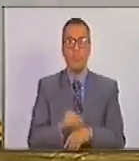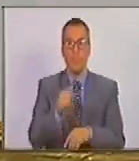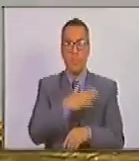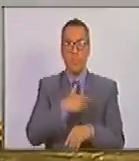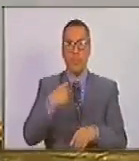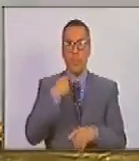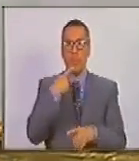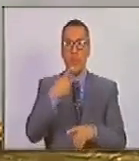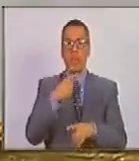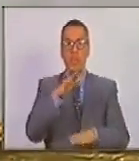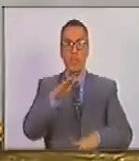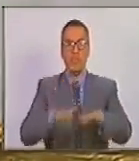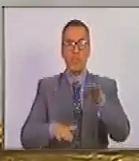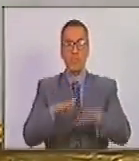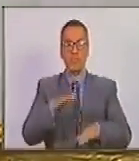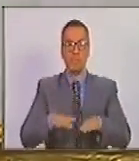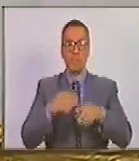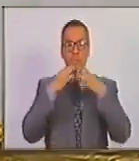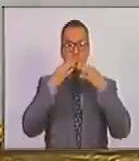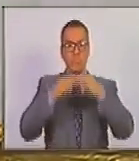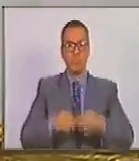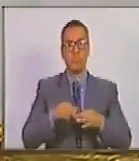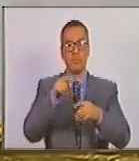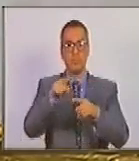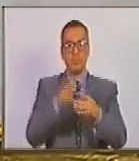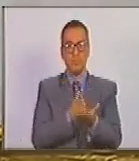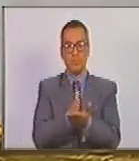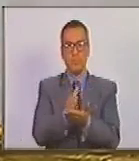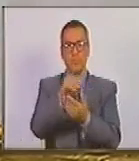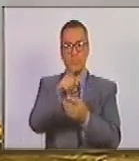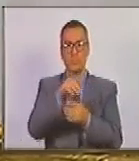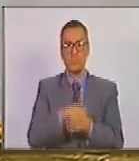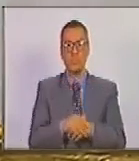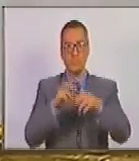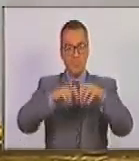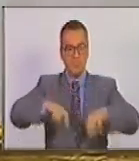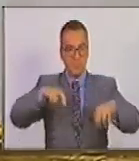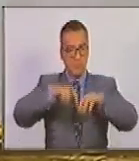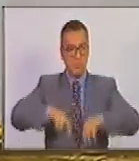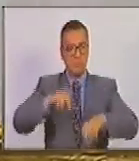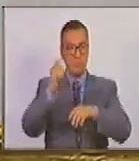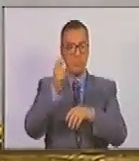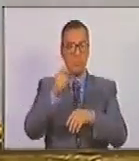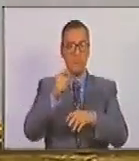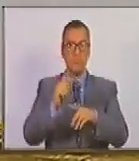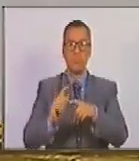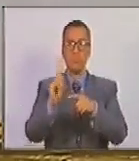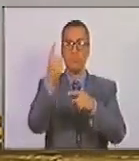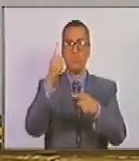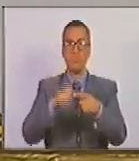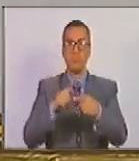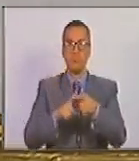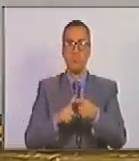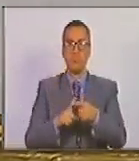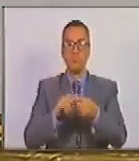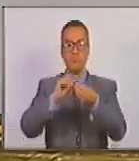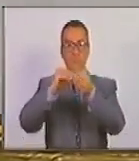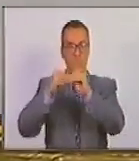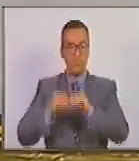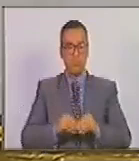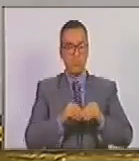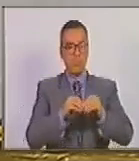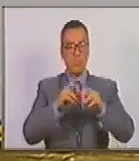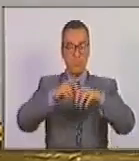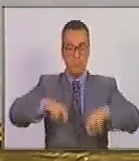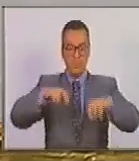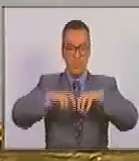hacer un balance concreto de por donde va esta investigación la tarea encomendada en primer lugar la estructura de la investigación